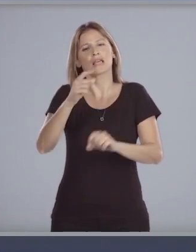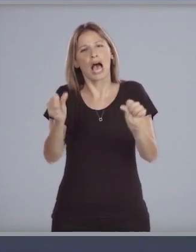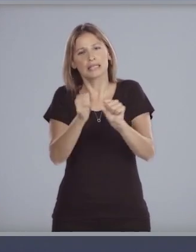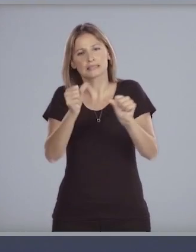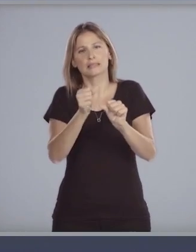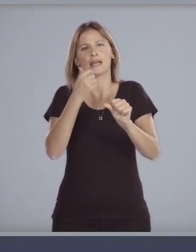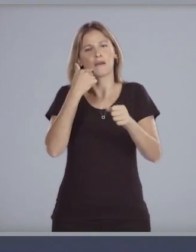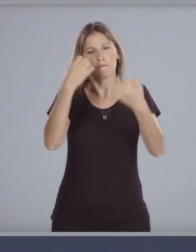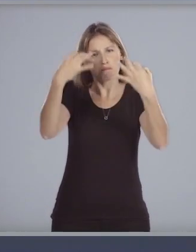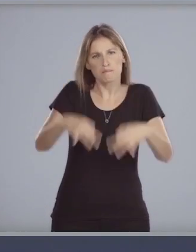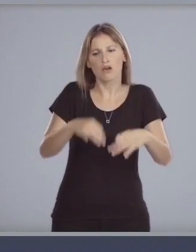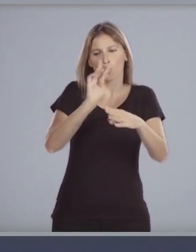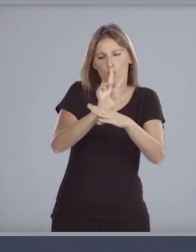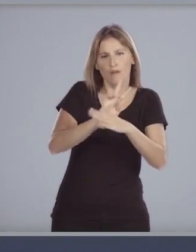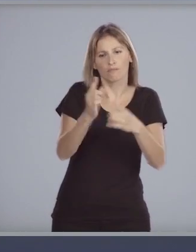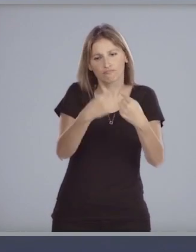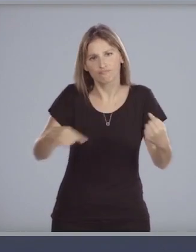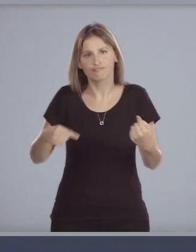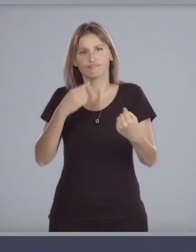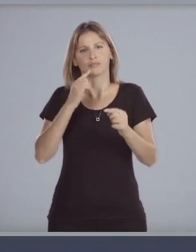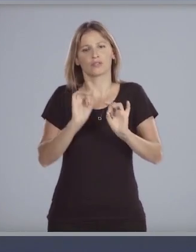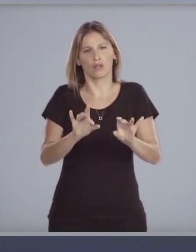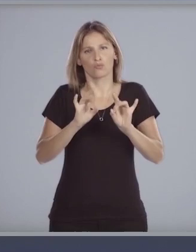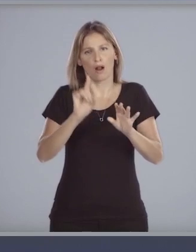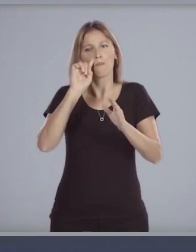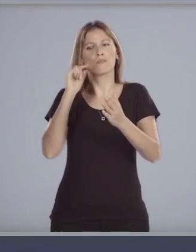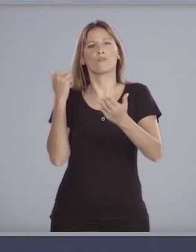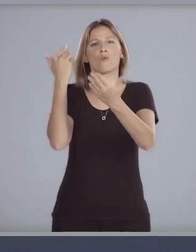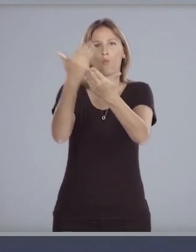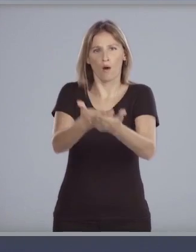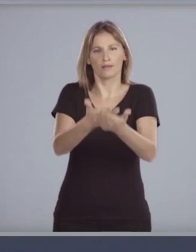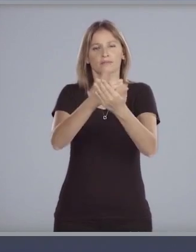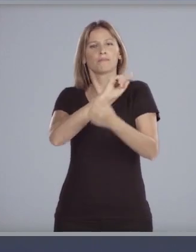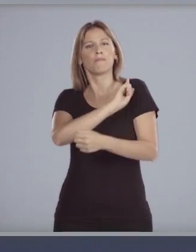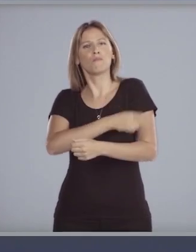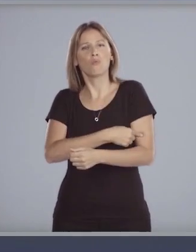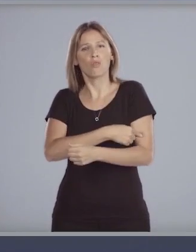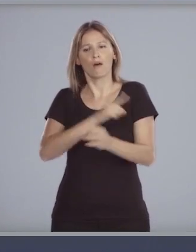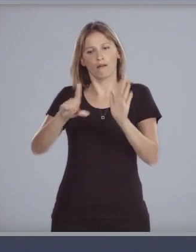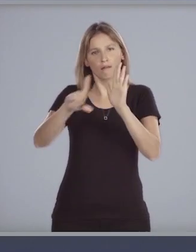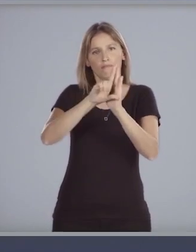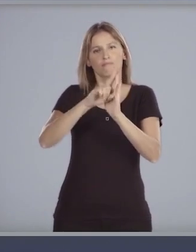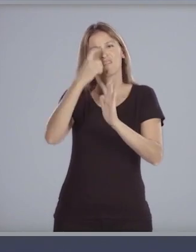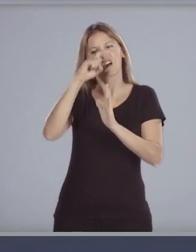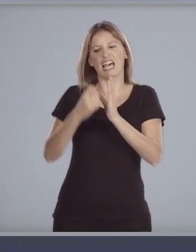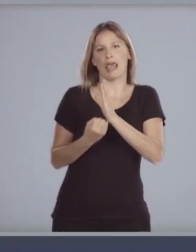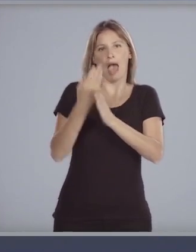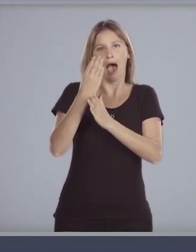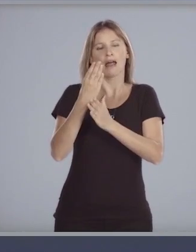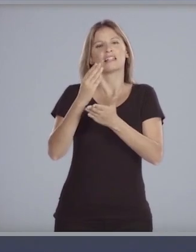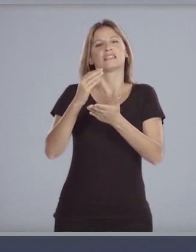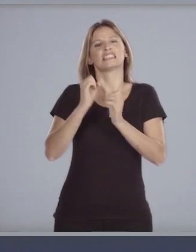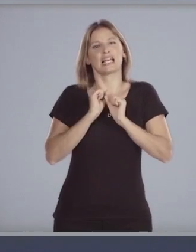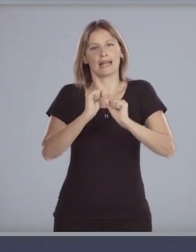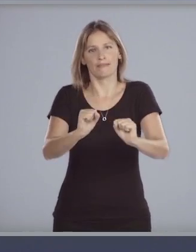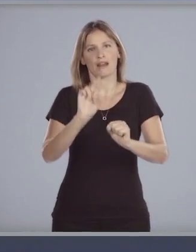adecuada gestión de los recursos naturales se propondrá al poder legislativo la creación de